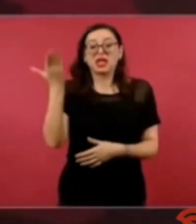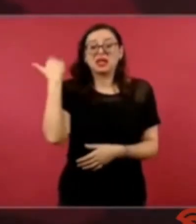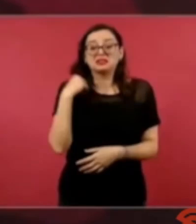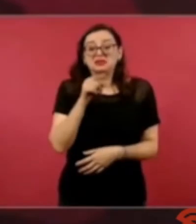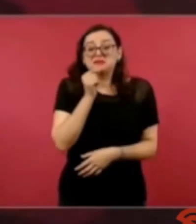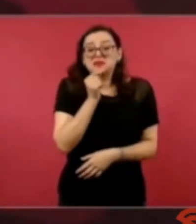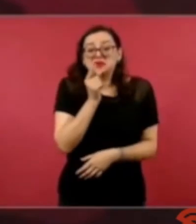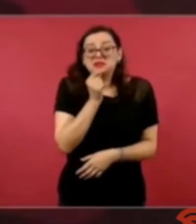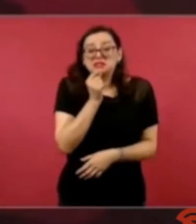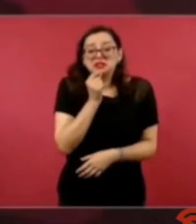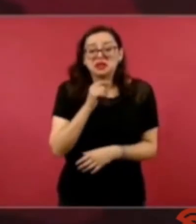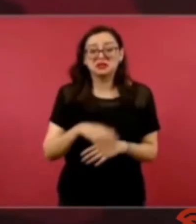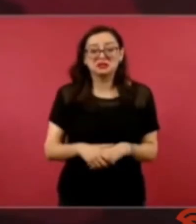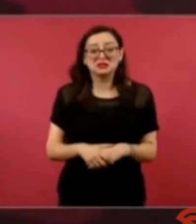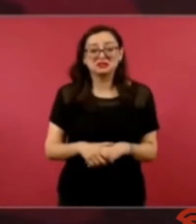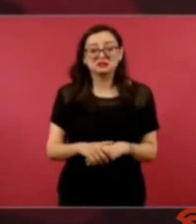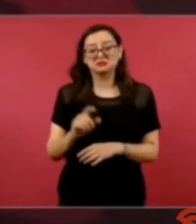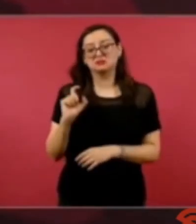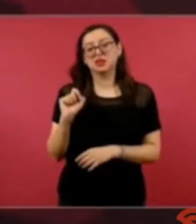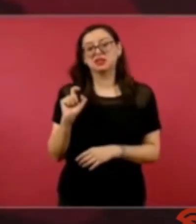policías federales